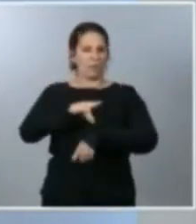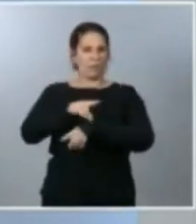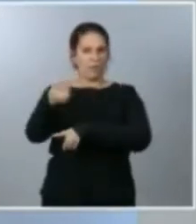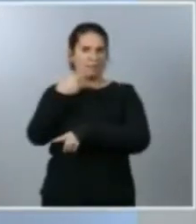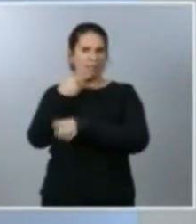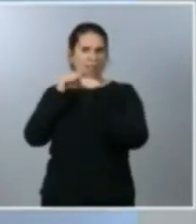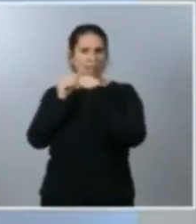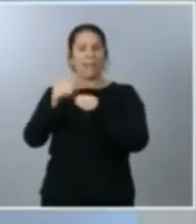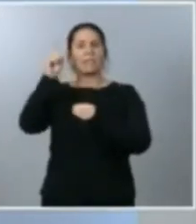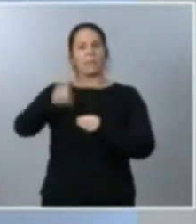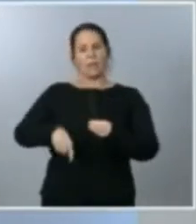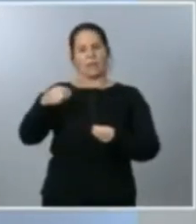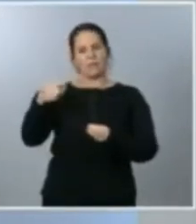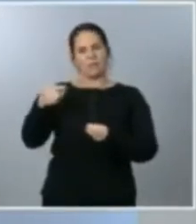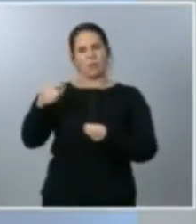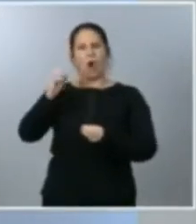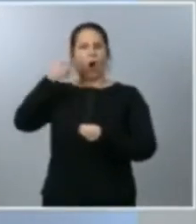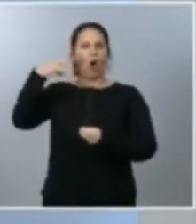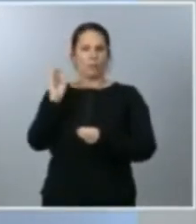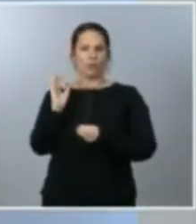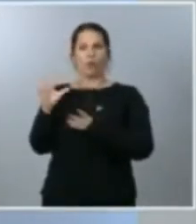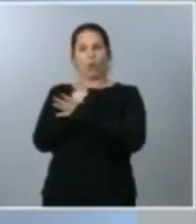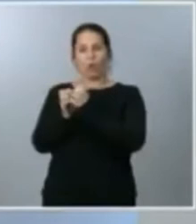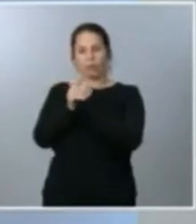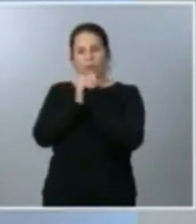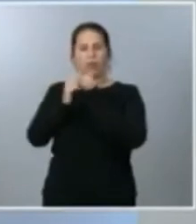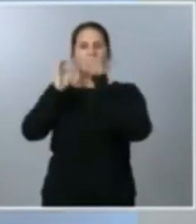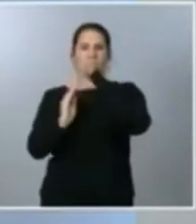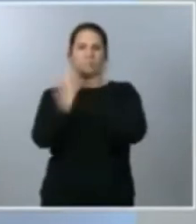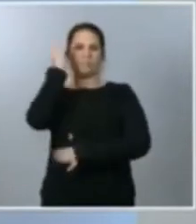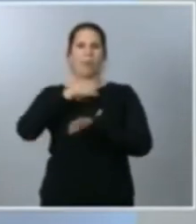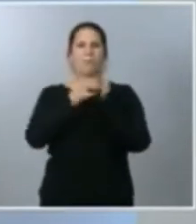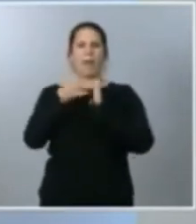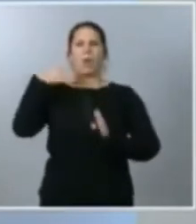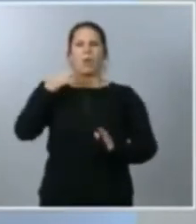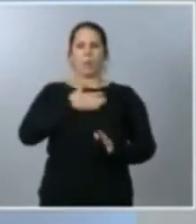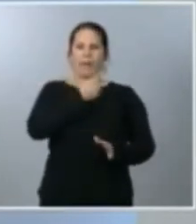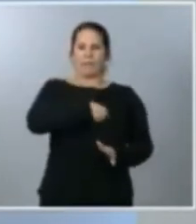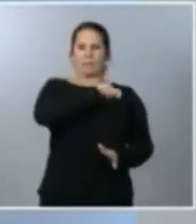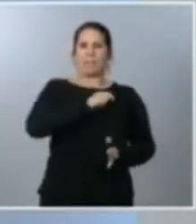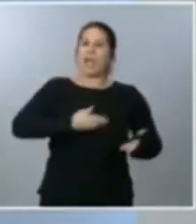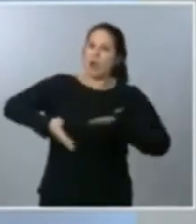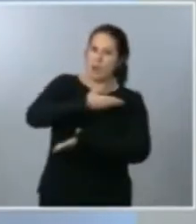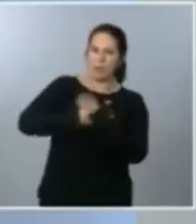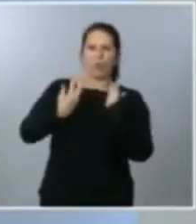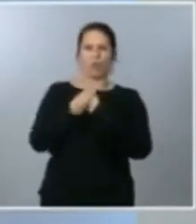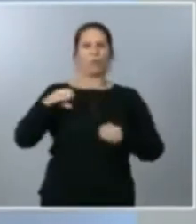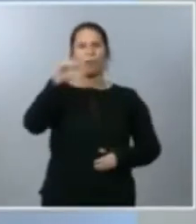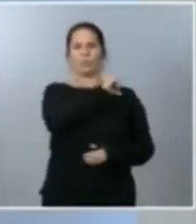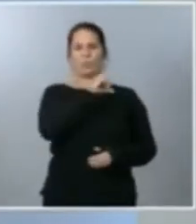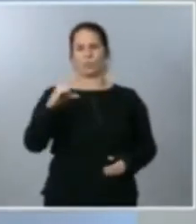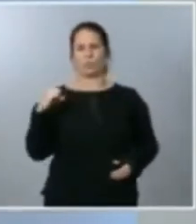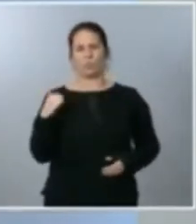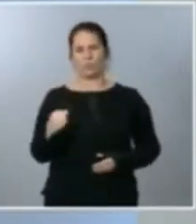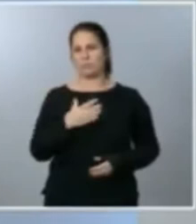que ha dado la Organización Mundial de la Salud, que va a ser un plan único para todo nuestro país, hecho en colaboración con las comunidades autónomas y que tiene muy presentes los